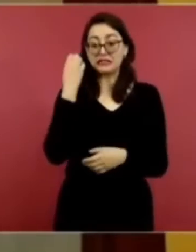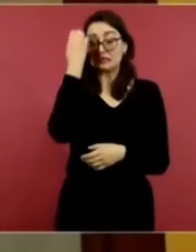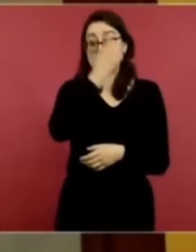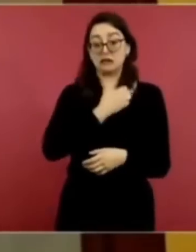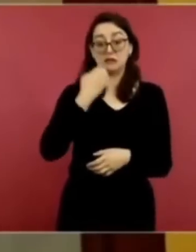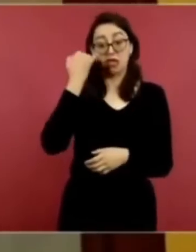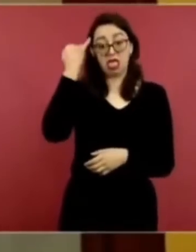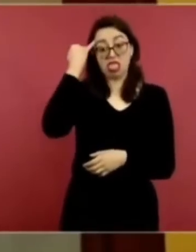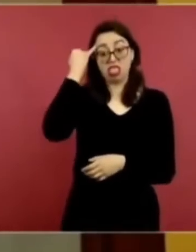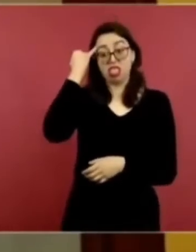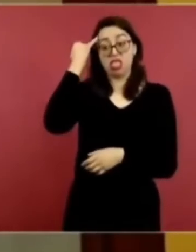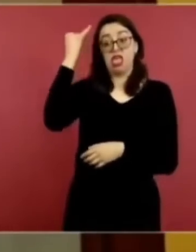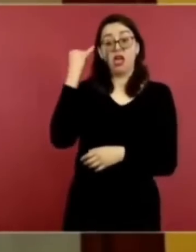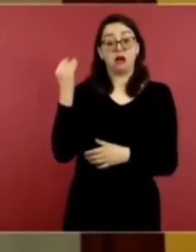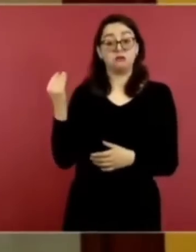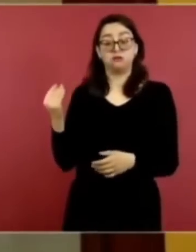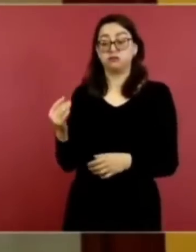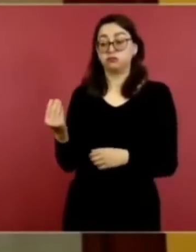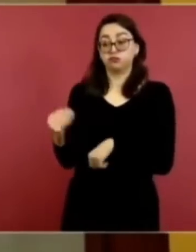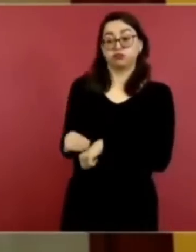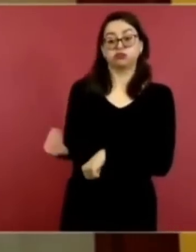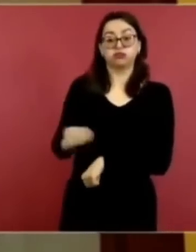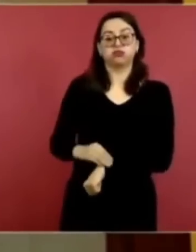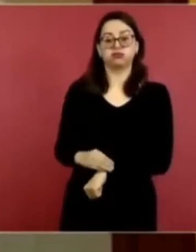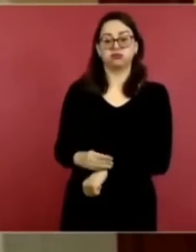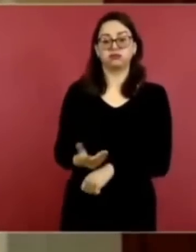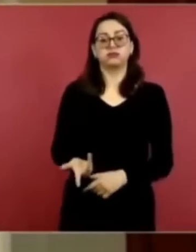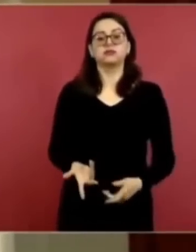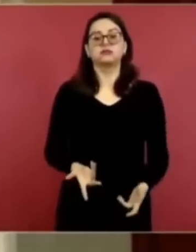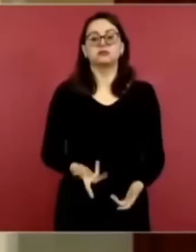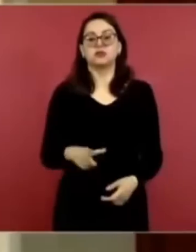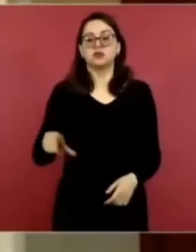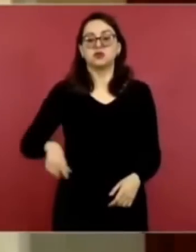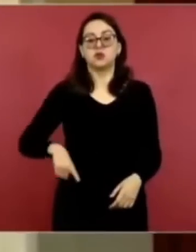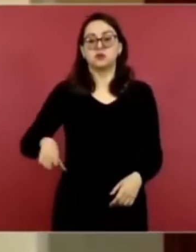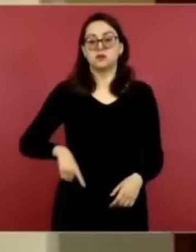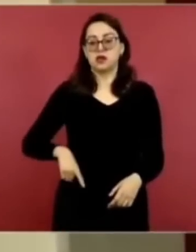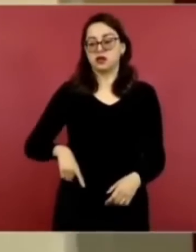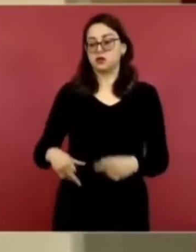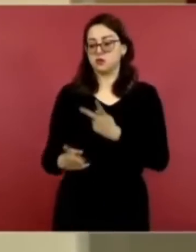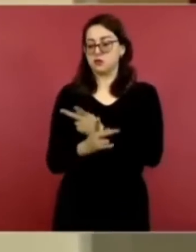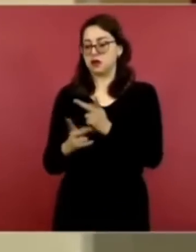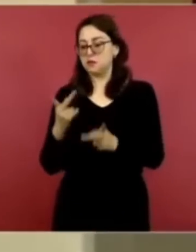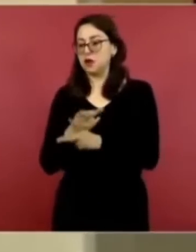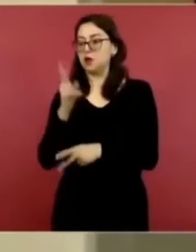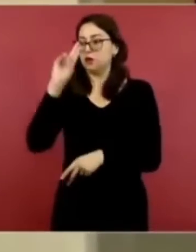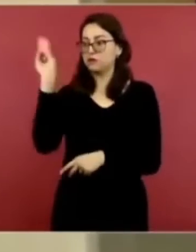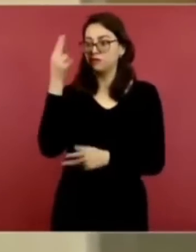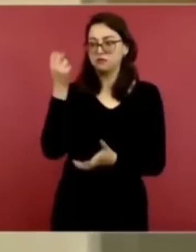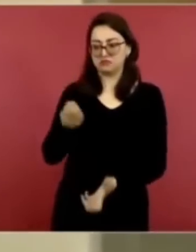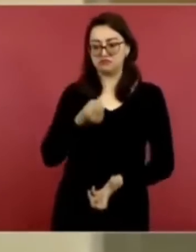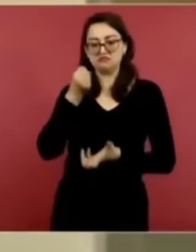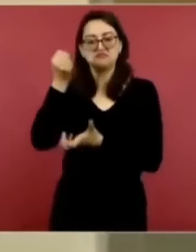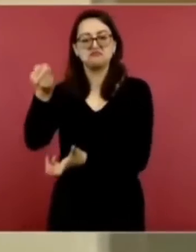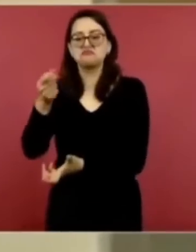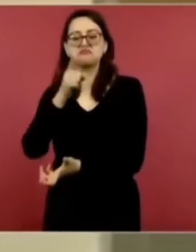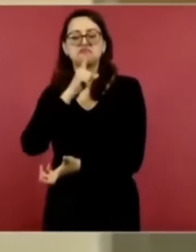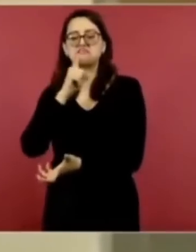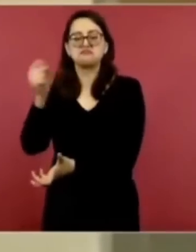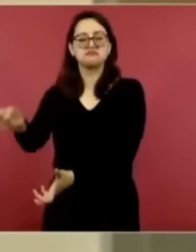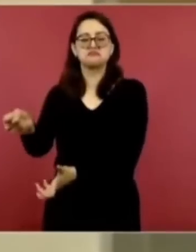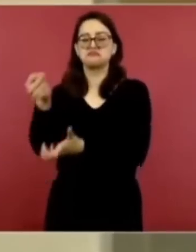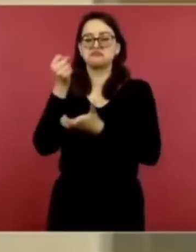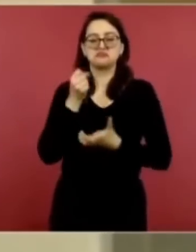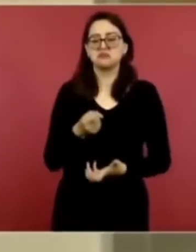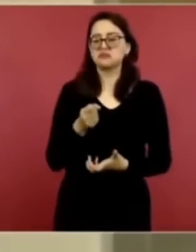es de que no destinaban presupuesto a la educación pública porque querían que